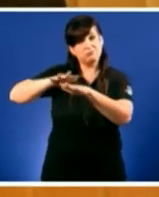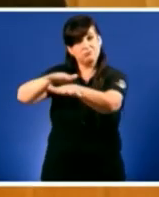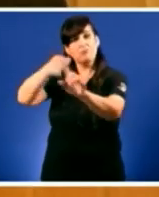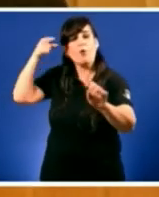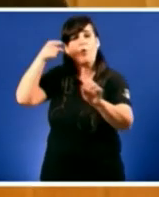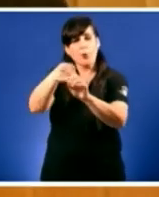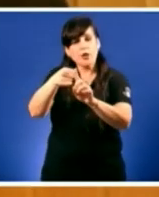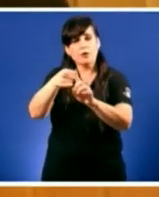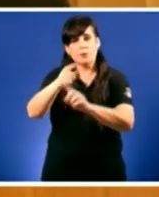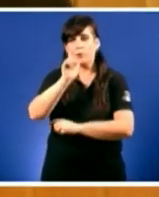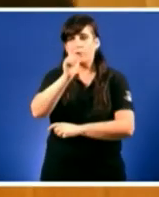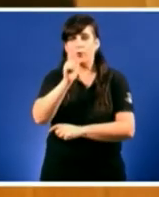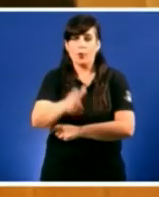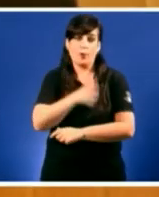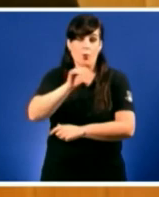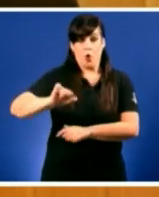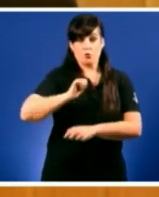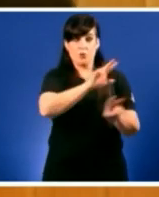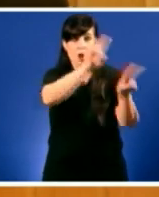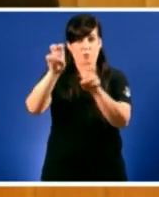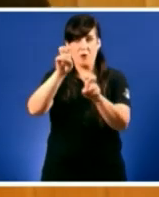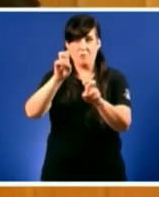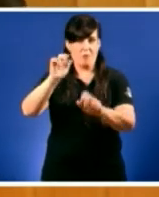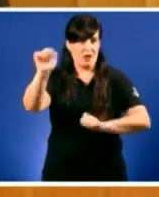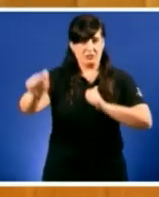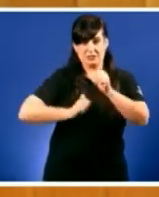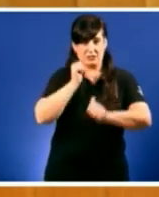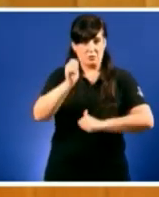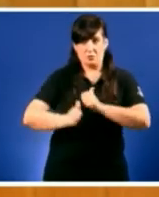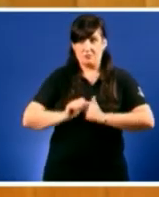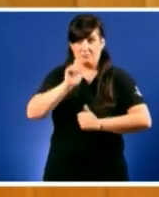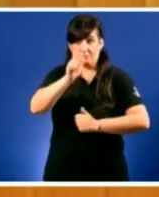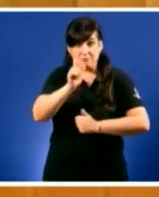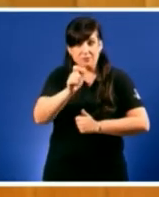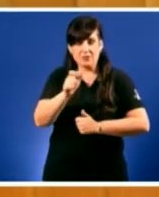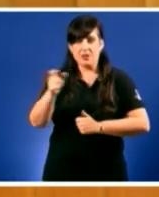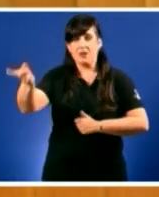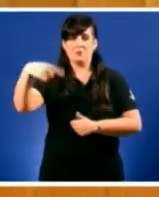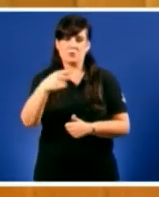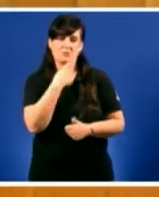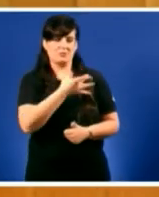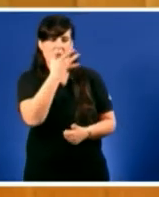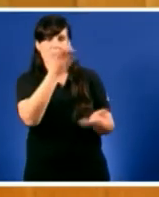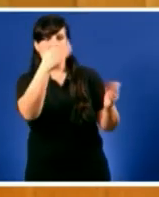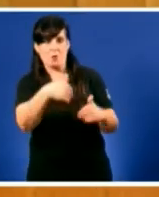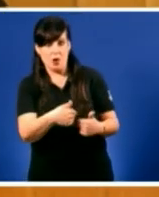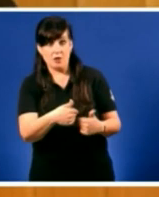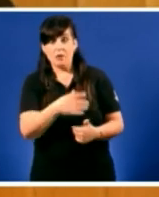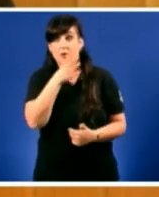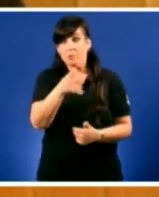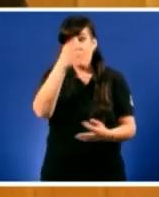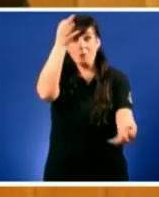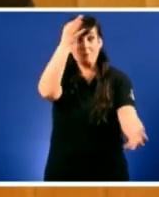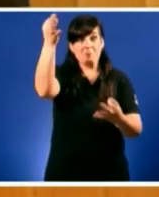desfeita do novo hospital. A súa desfeita, señor Feijó, porque unha das primeiras medidas que adotou